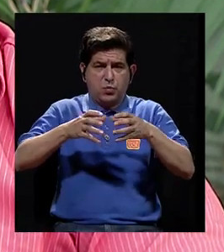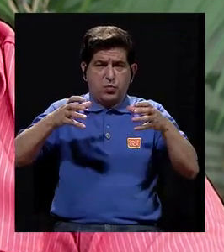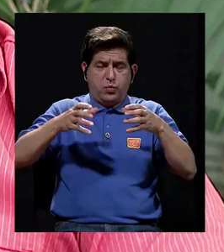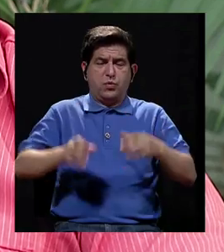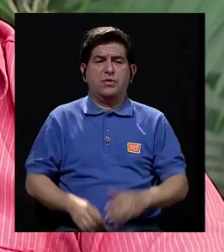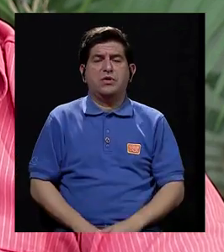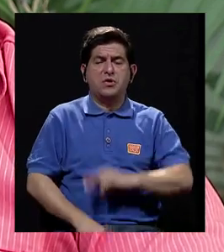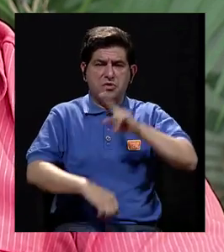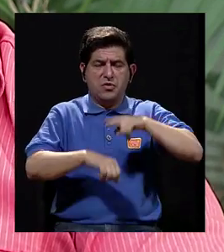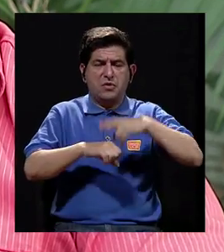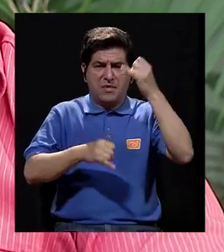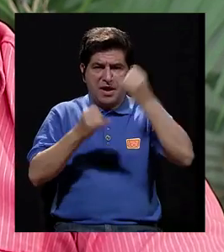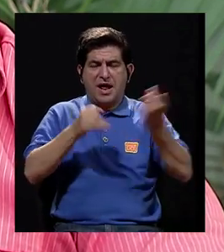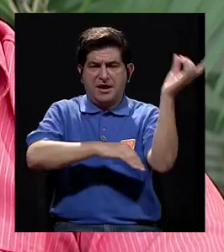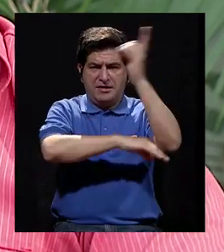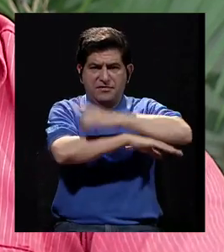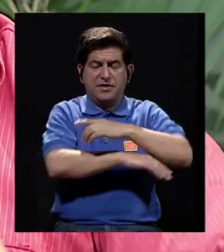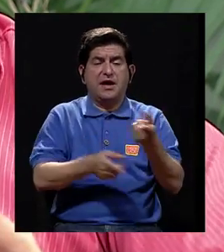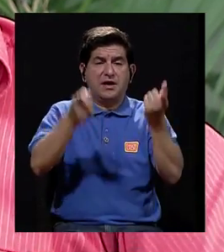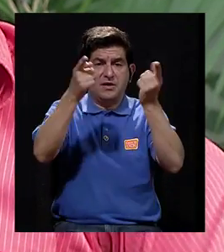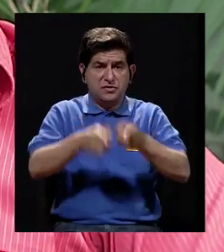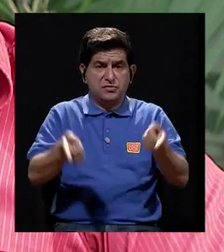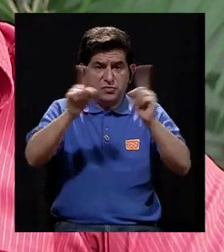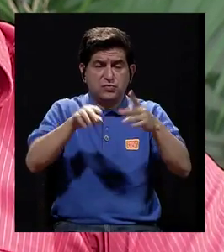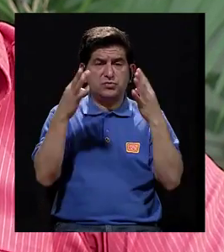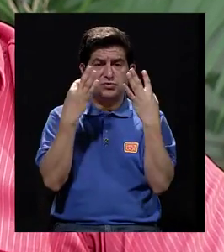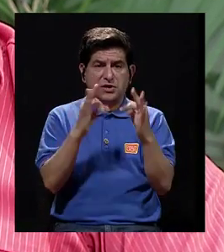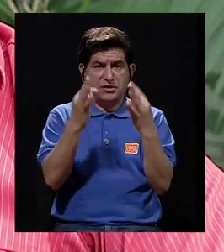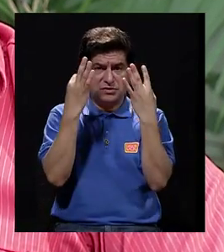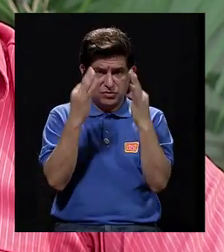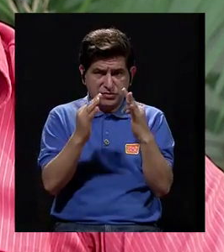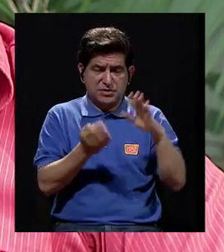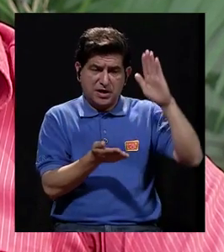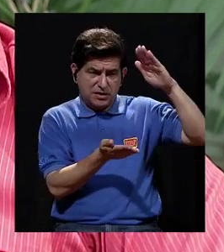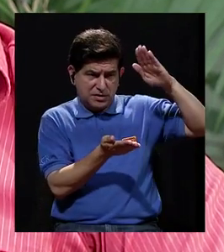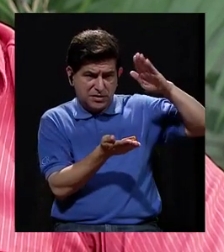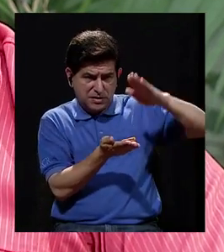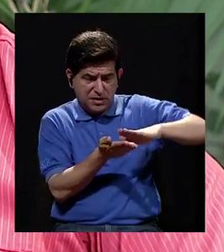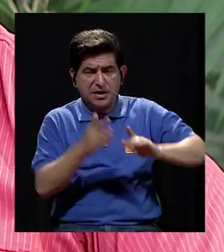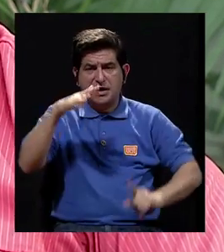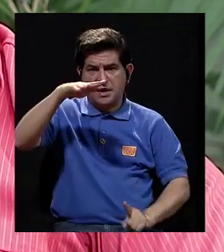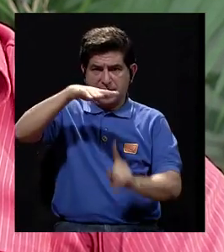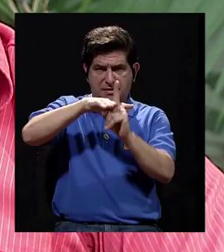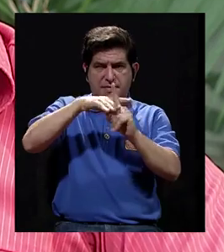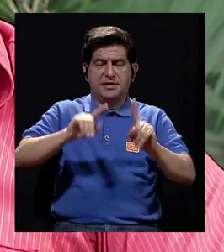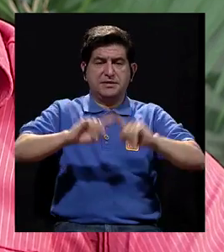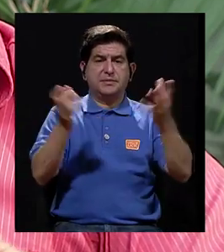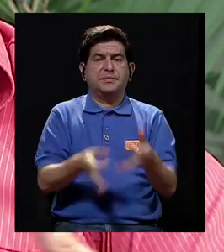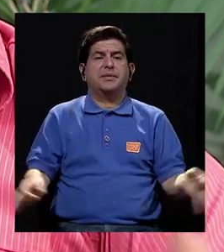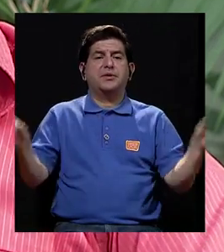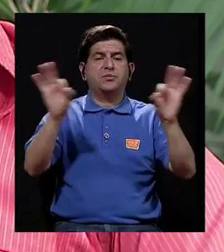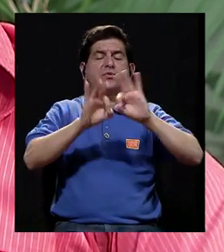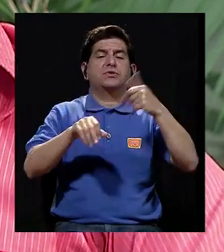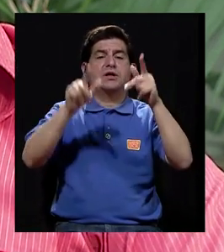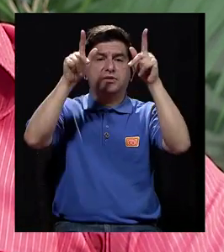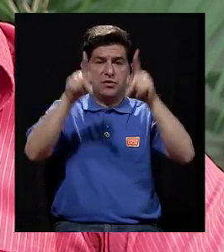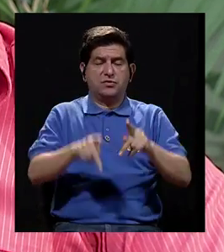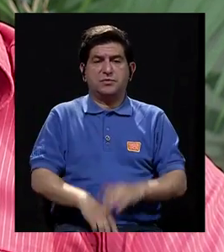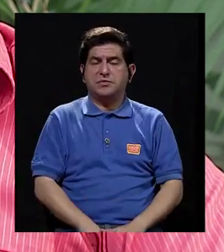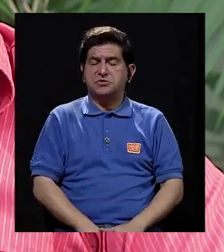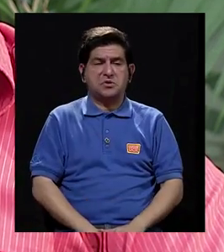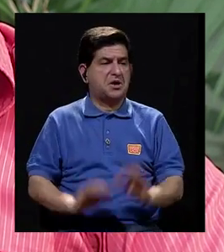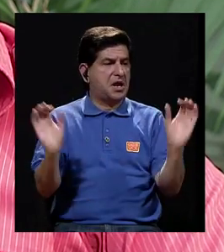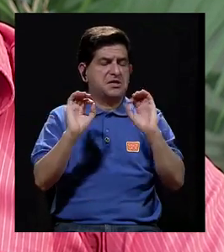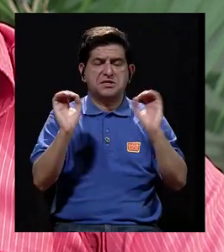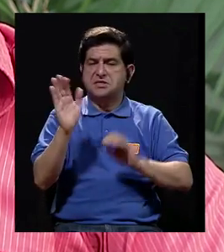del día, ¿verdad? Básicamente son cosas que se van presentando y que uno trataría de irlas mermando conforme aparecen. Pero es importante, hay otras personas